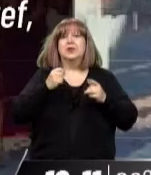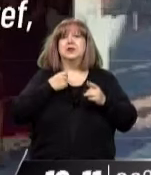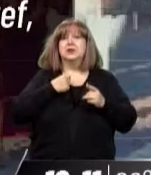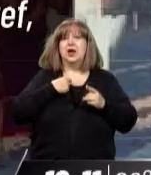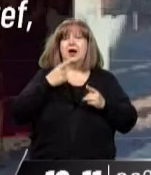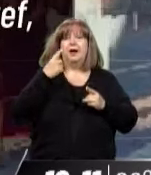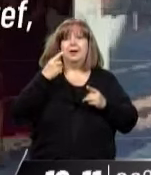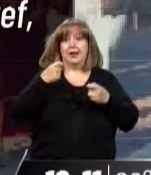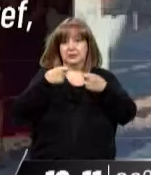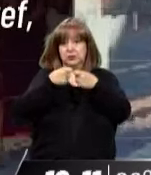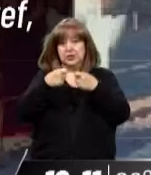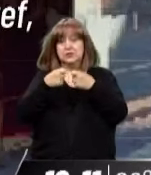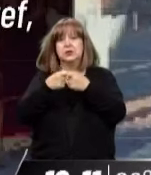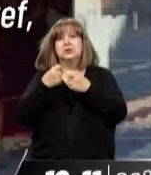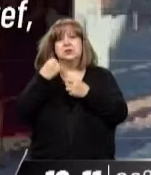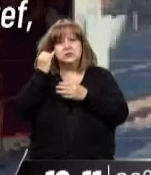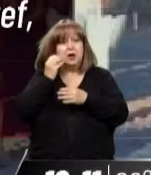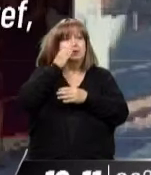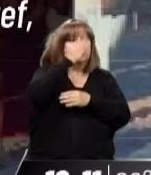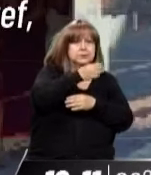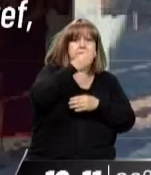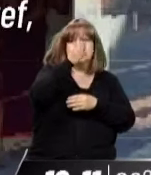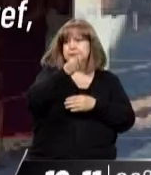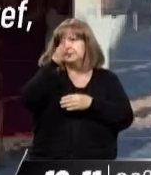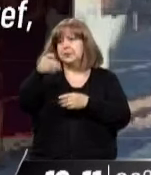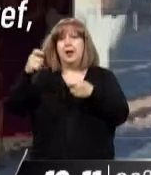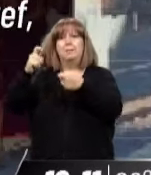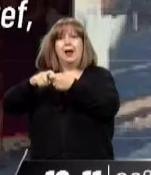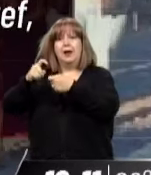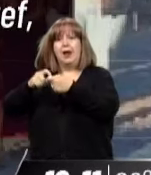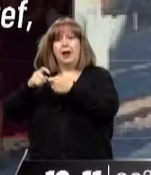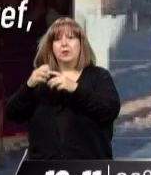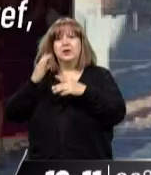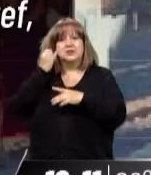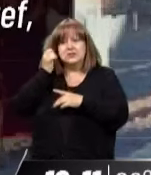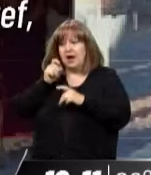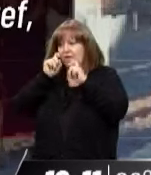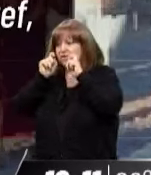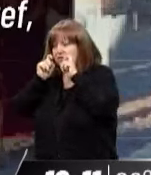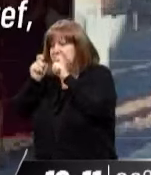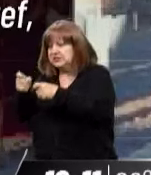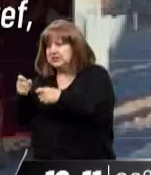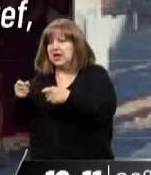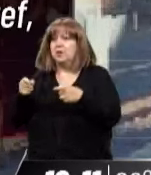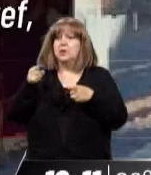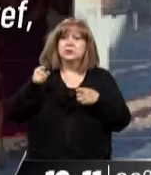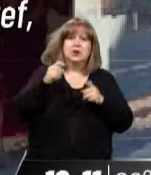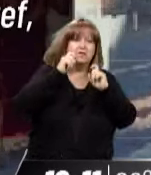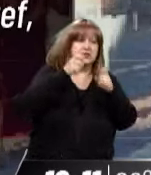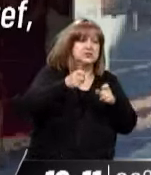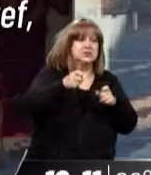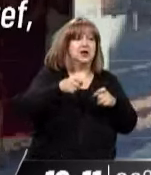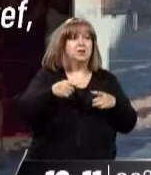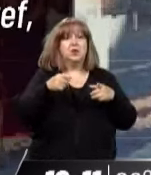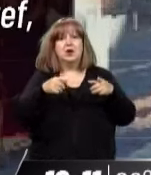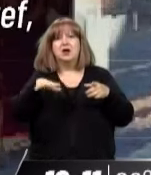de terrenos en Malargue. Esto es importante porque dice, ya visitamos y nos consta esto, que es la presencia de estas